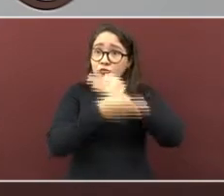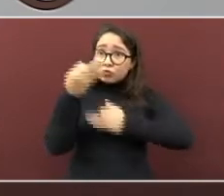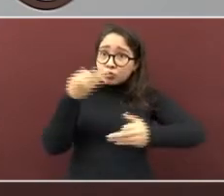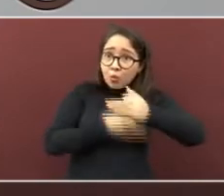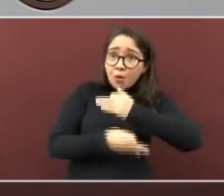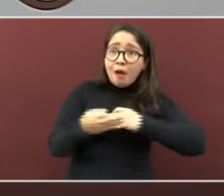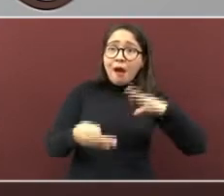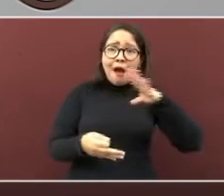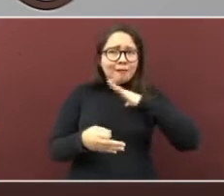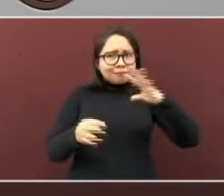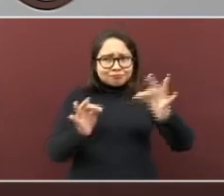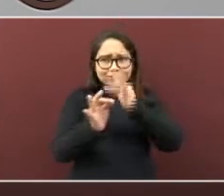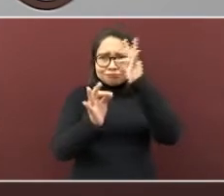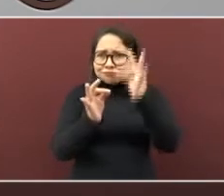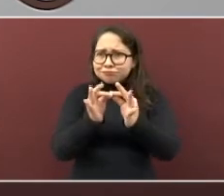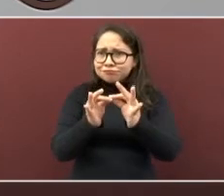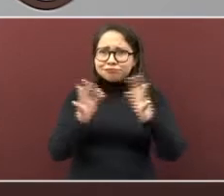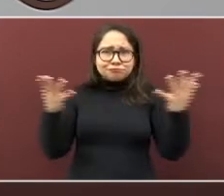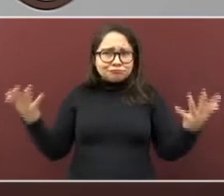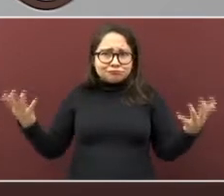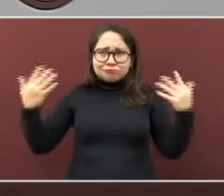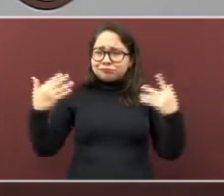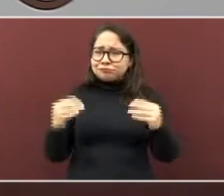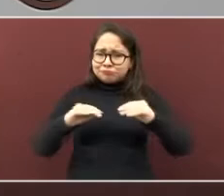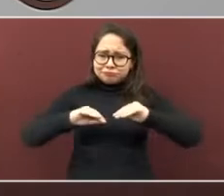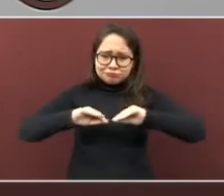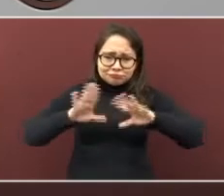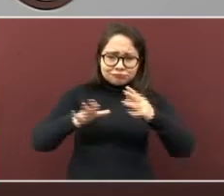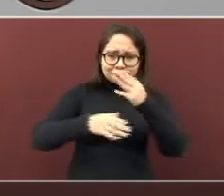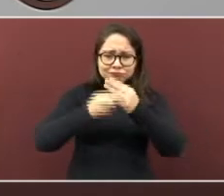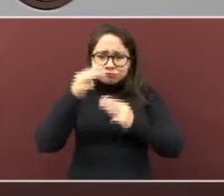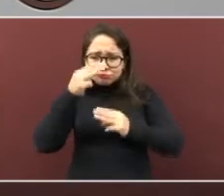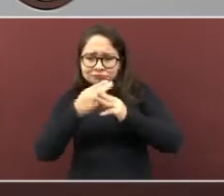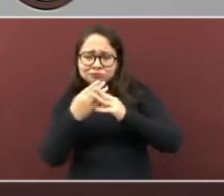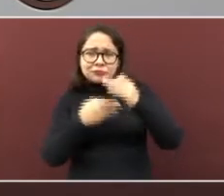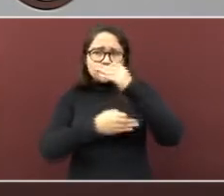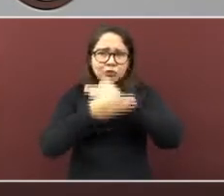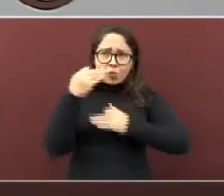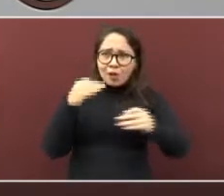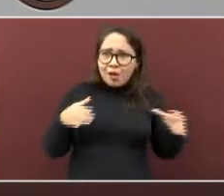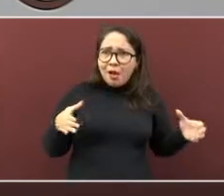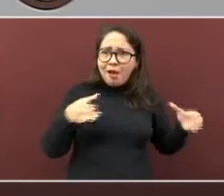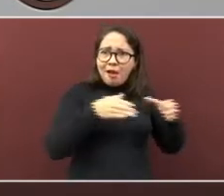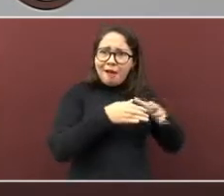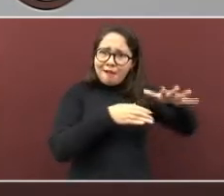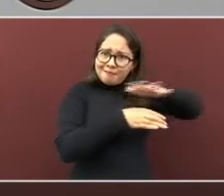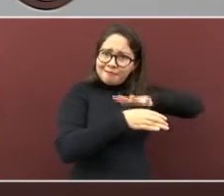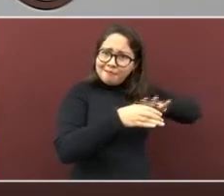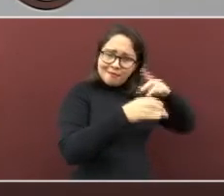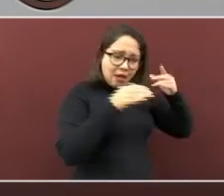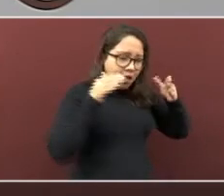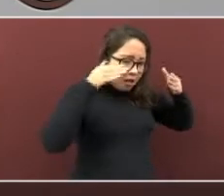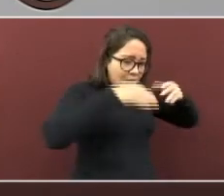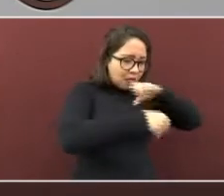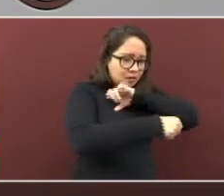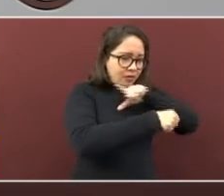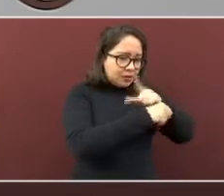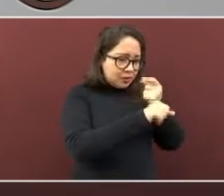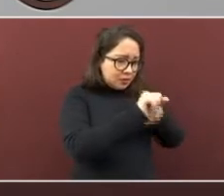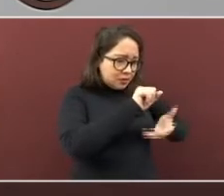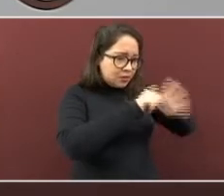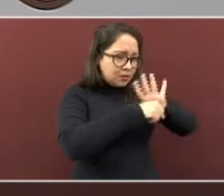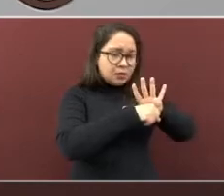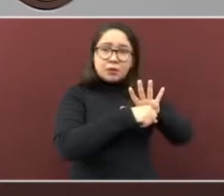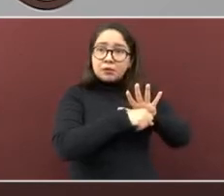están debidamente equipados. Todos tienen áreas de enfermedad, para atención de enfermedades respiratorias en urgencia,